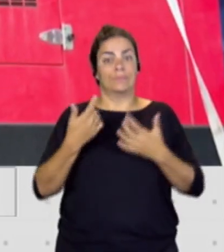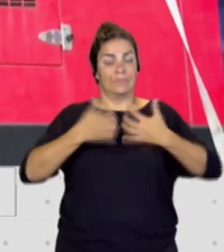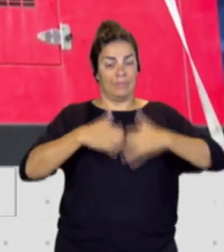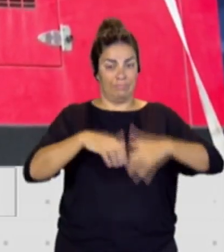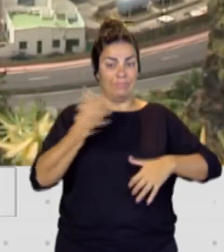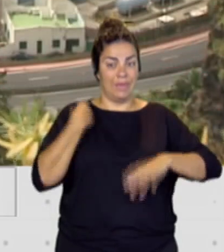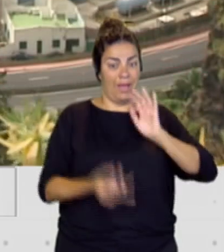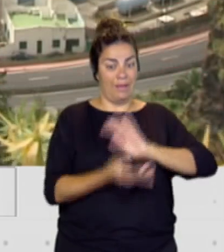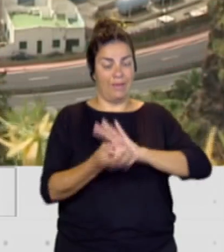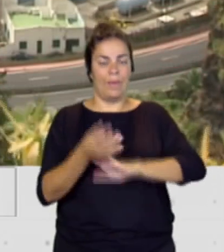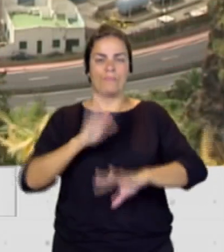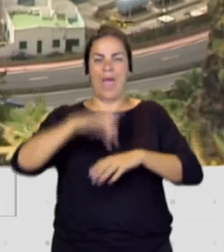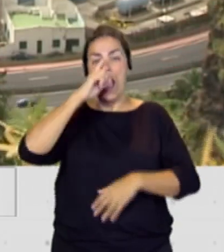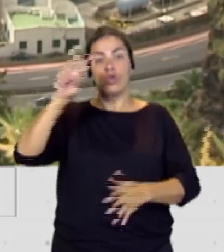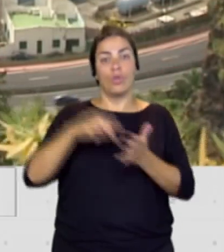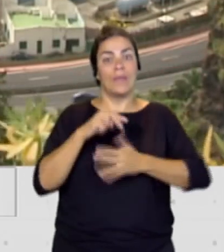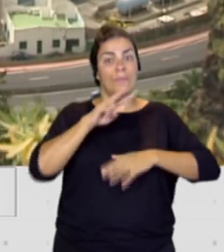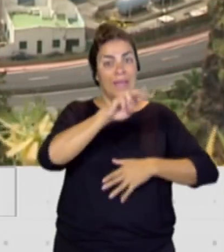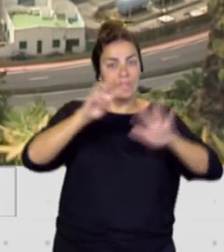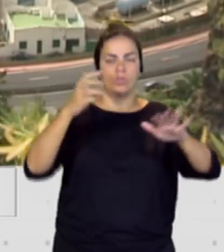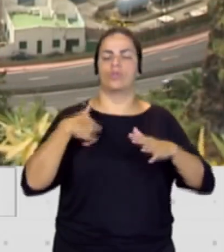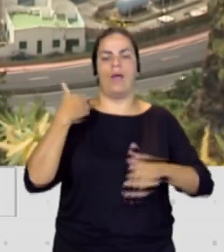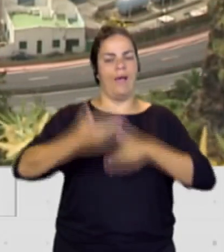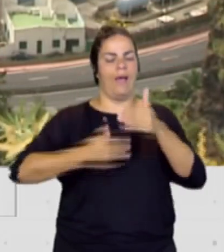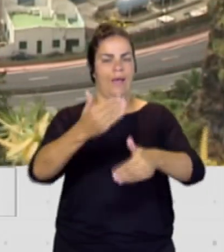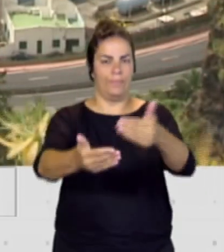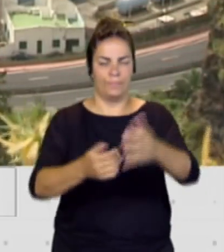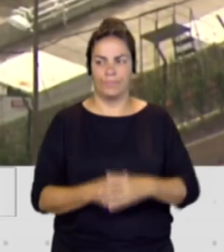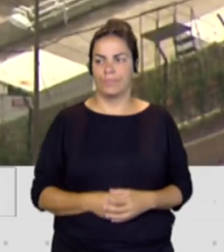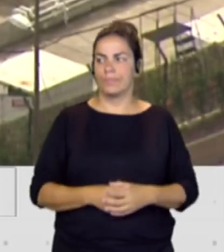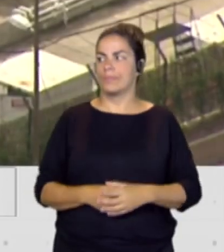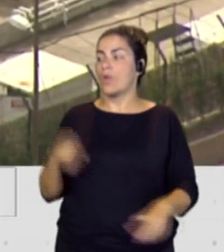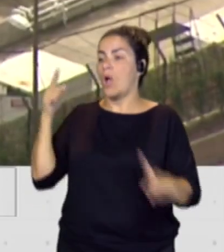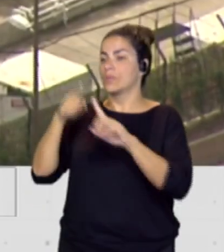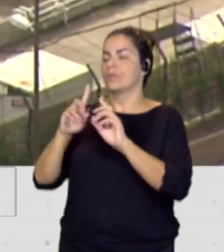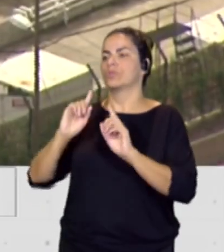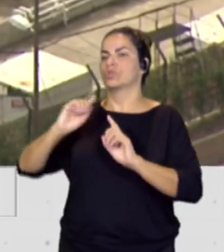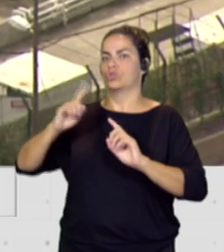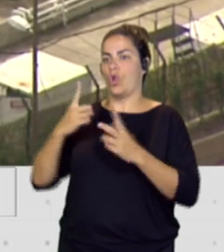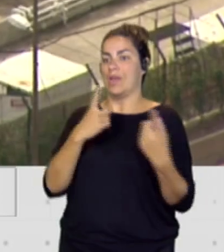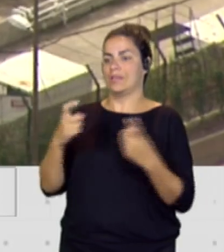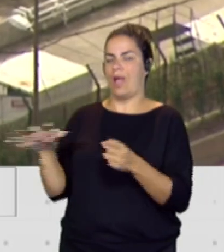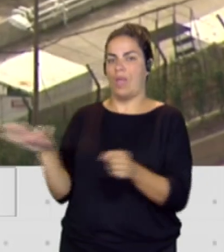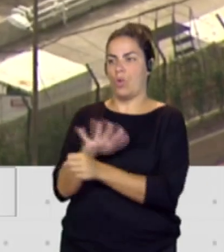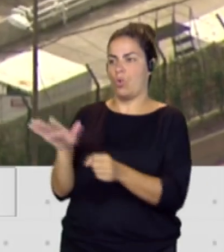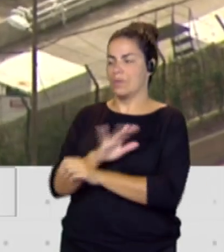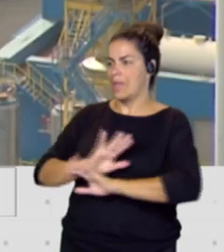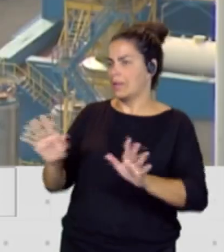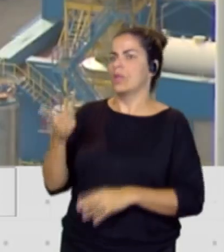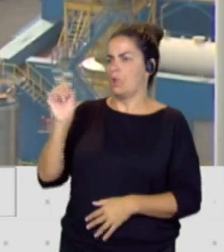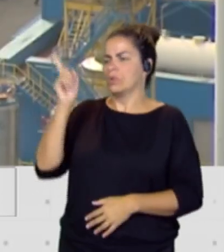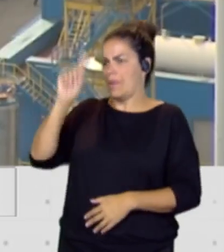para el año 2028. No solo se trata de cubrir necesidades sino también de ser más